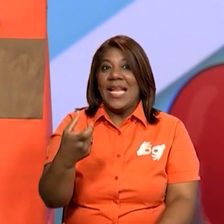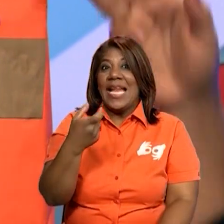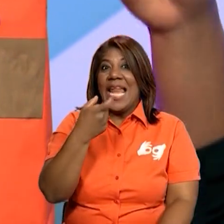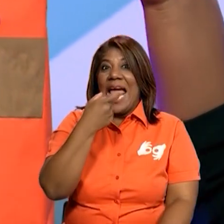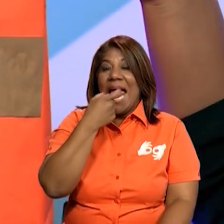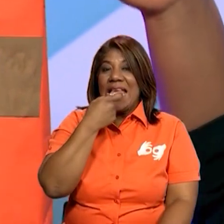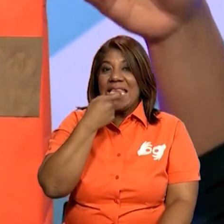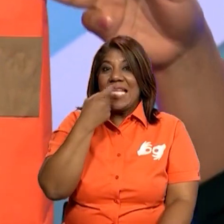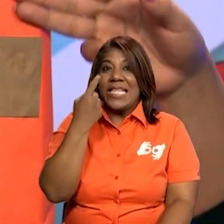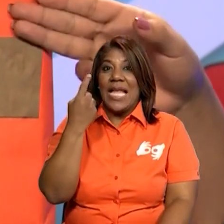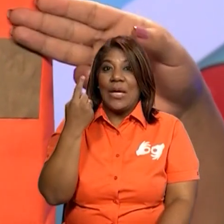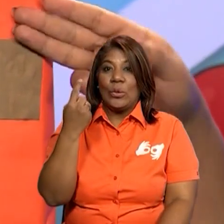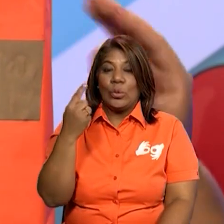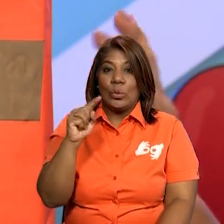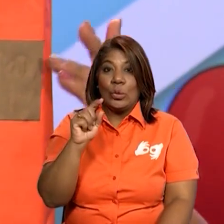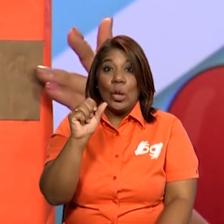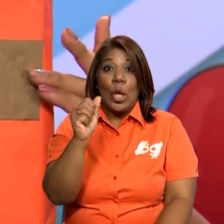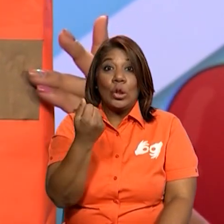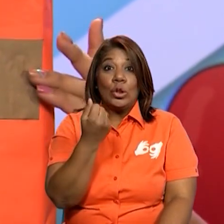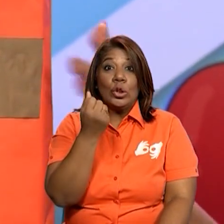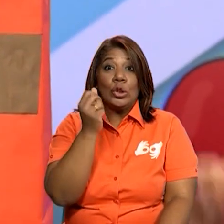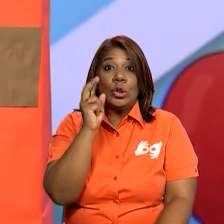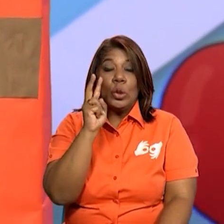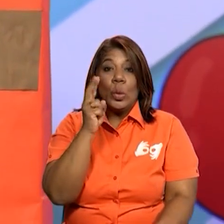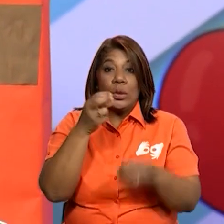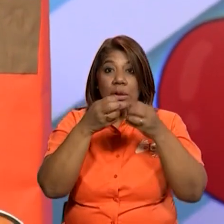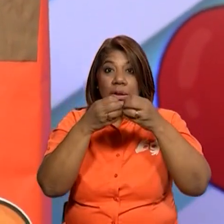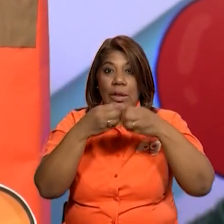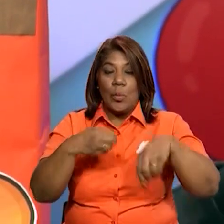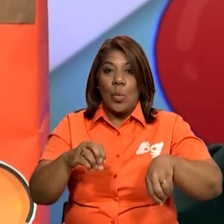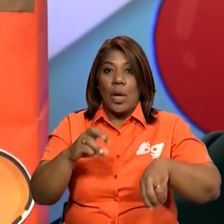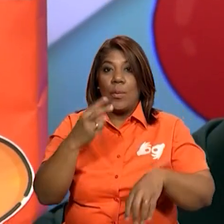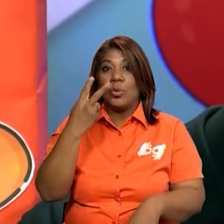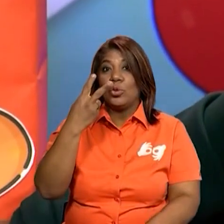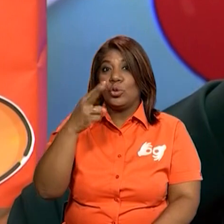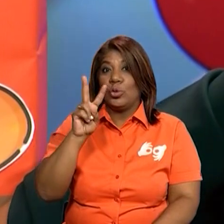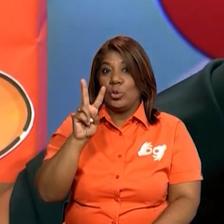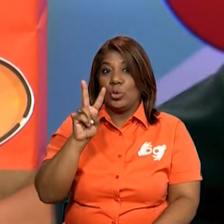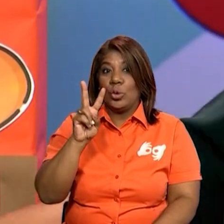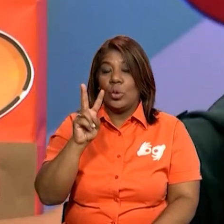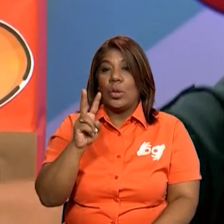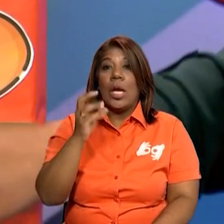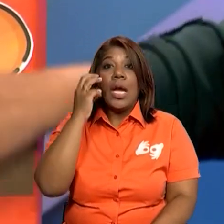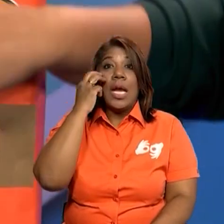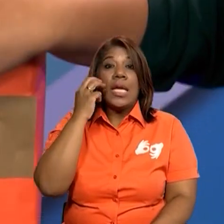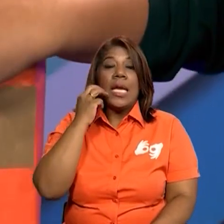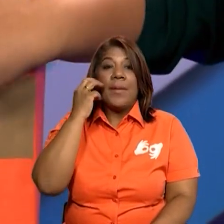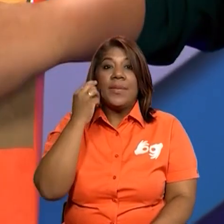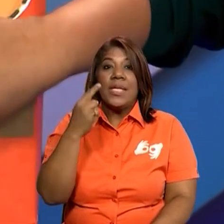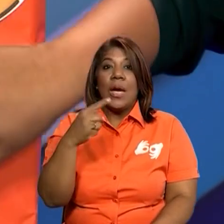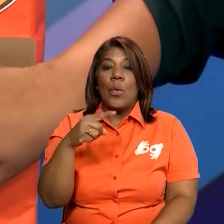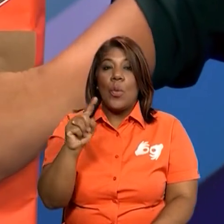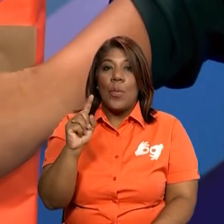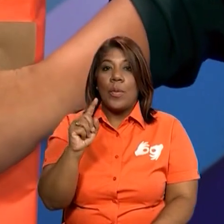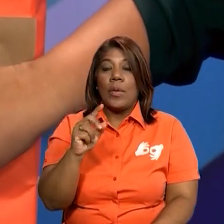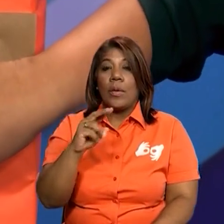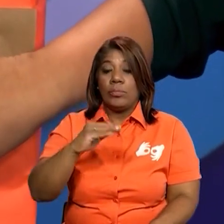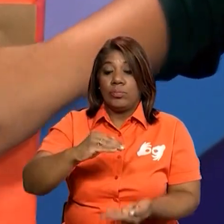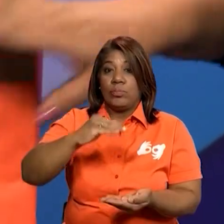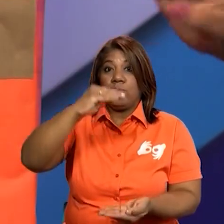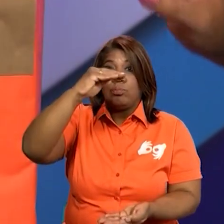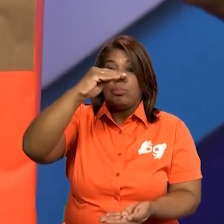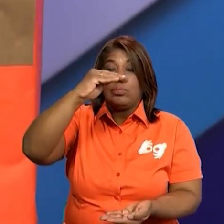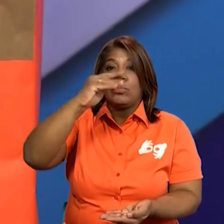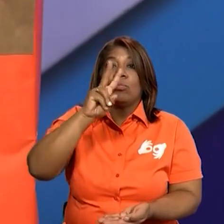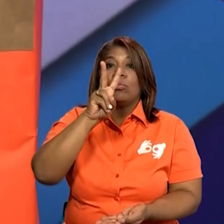balboa. La docena de huevo cuesta dos balboas. La piña, un balboa. Los dos litros de leche